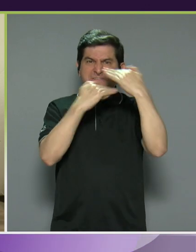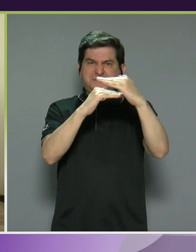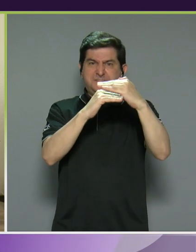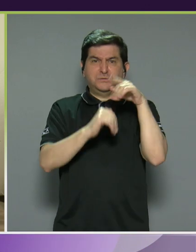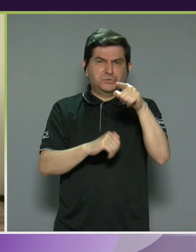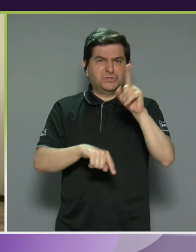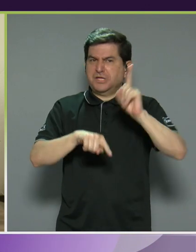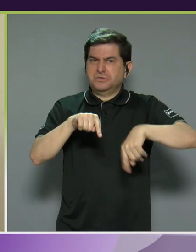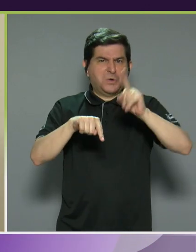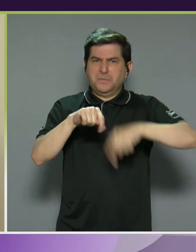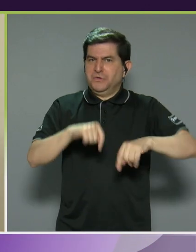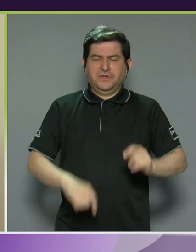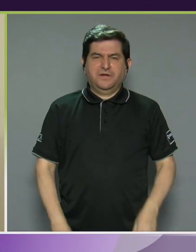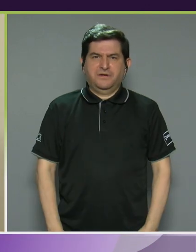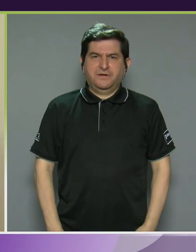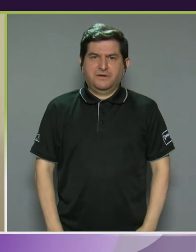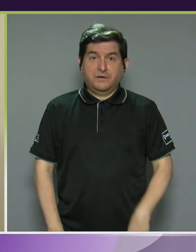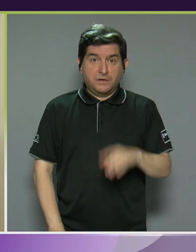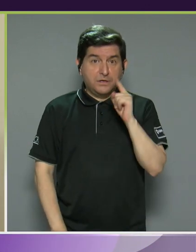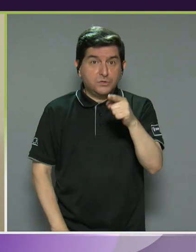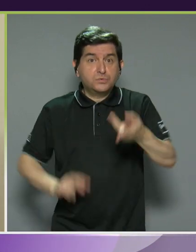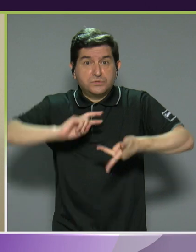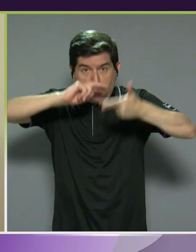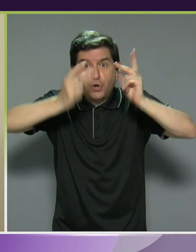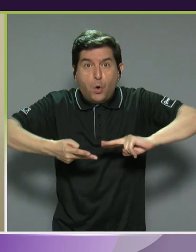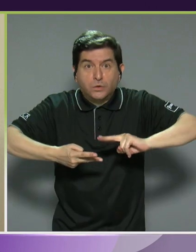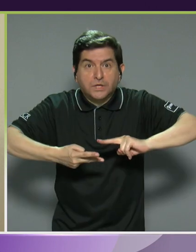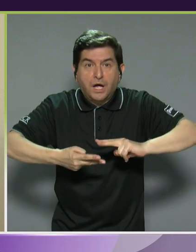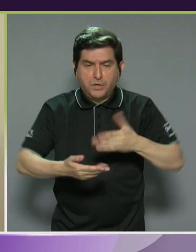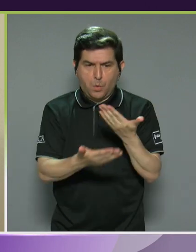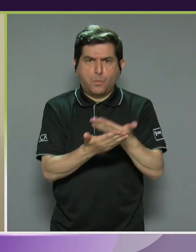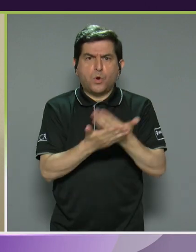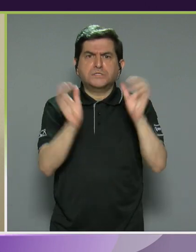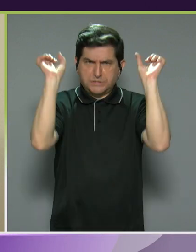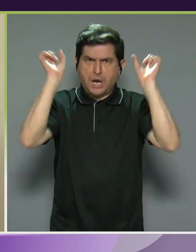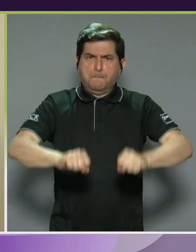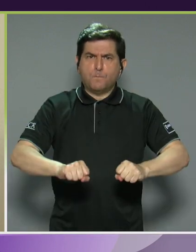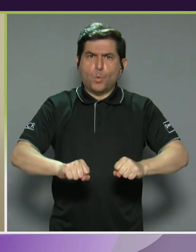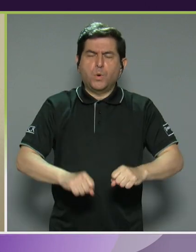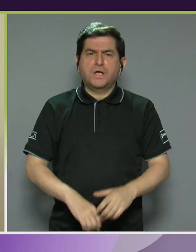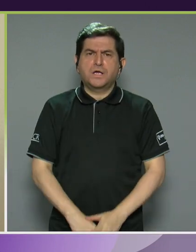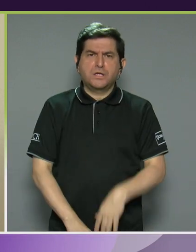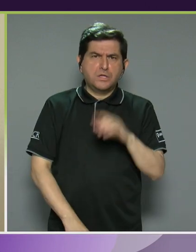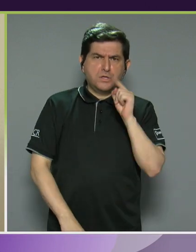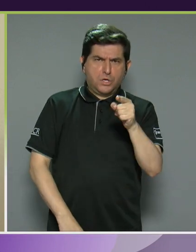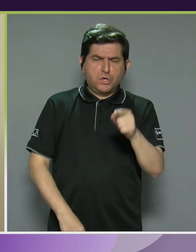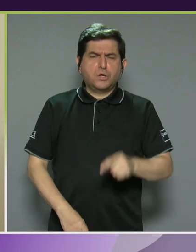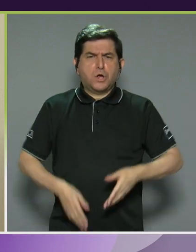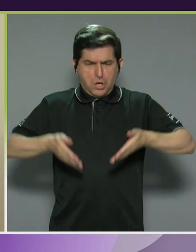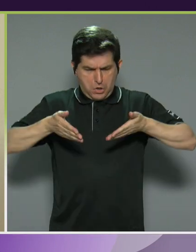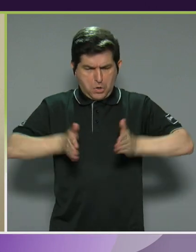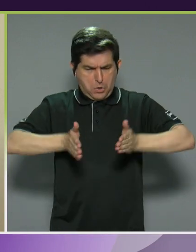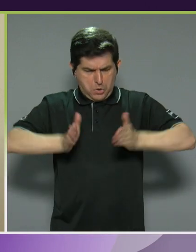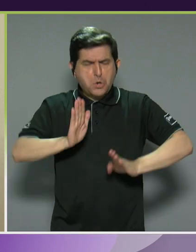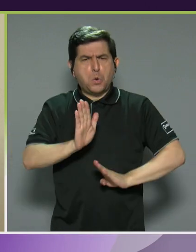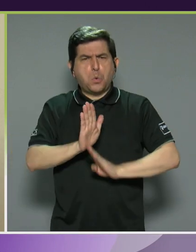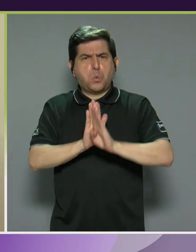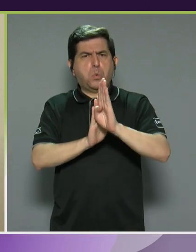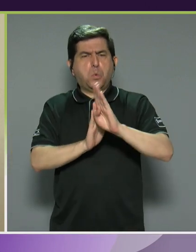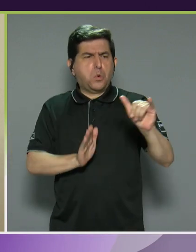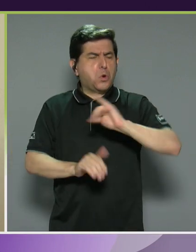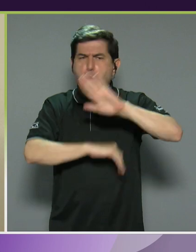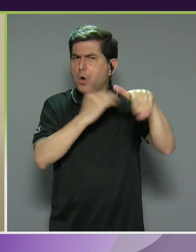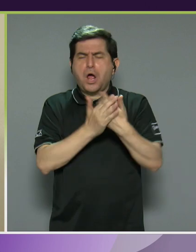que no sos capaz. Y si haces lo contrario, si demuestras que puedes y que tienes, que tus hijos se desarrollan como